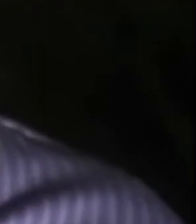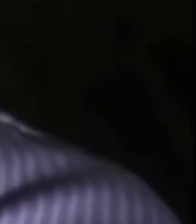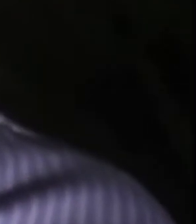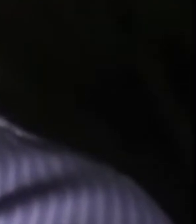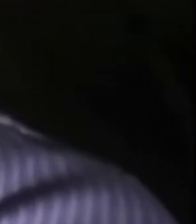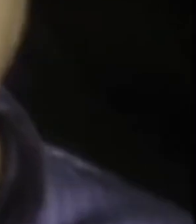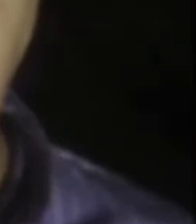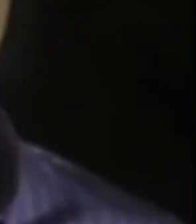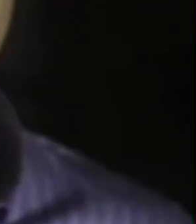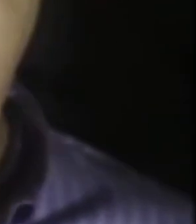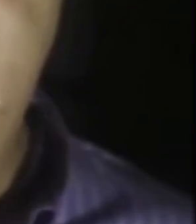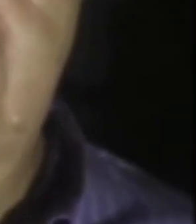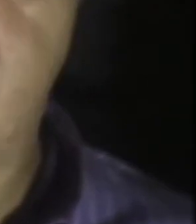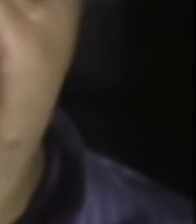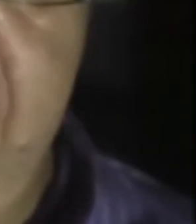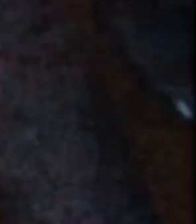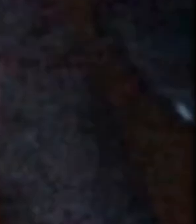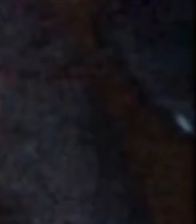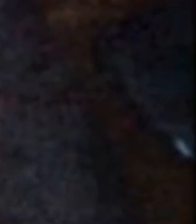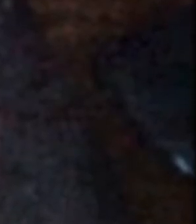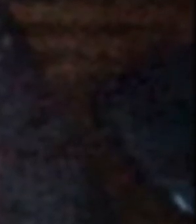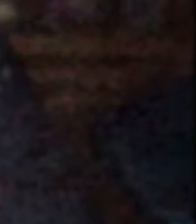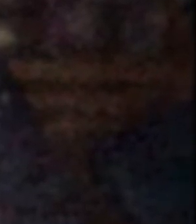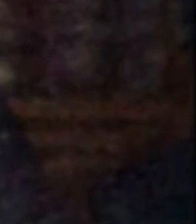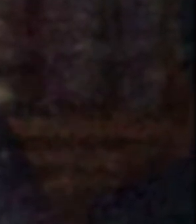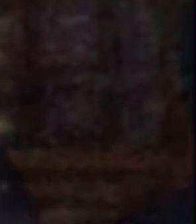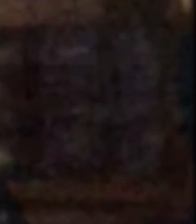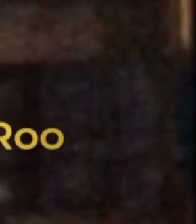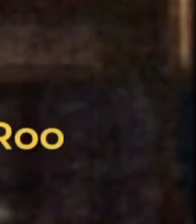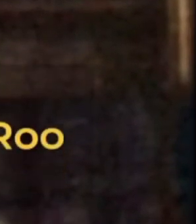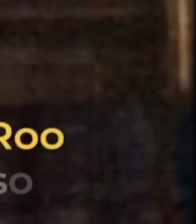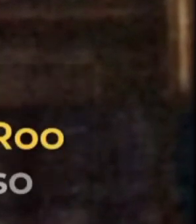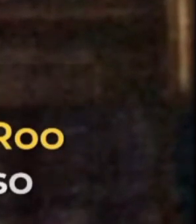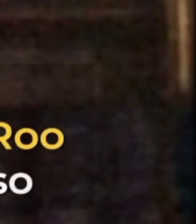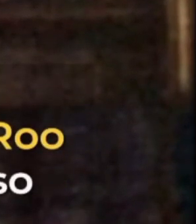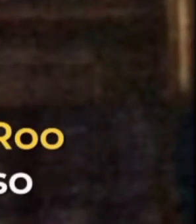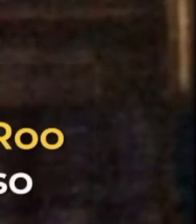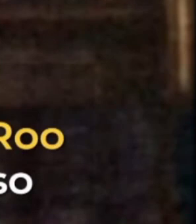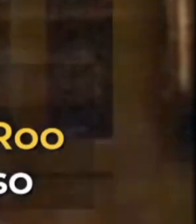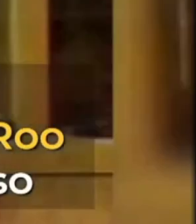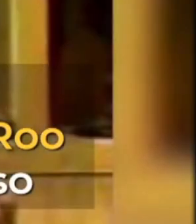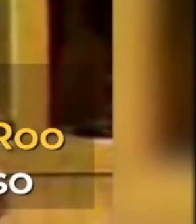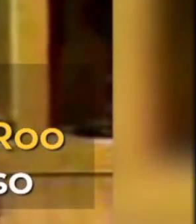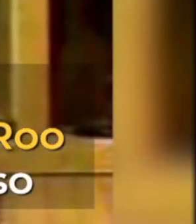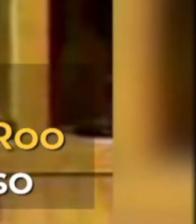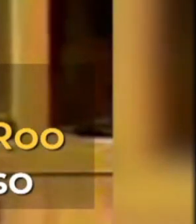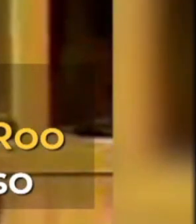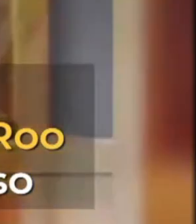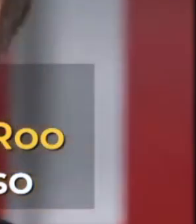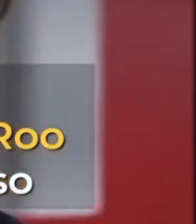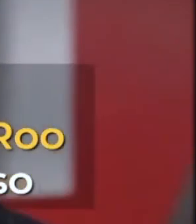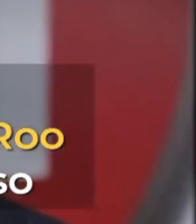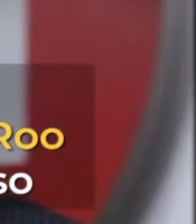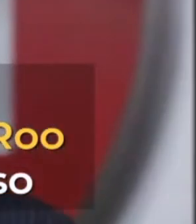bajo muy muy estrictas medidas de seguridad en 1986 instancias del gobierno federal y de